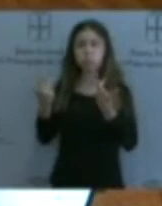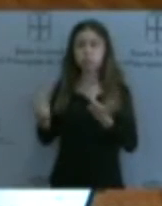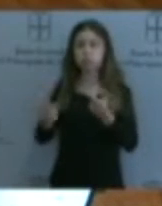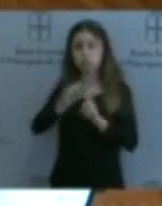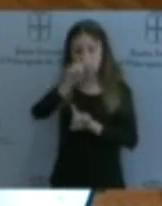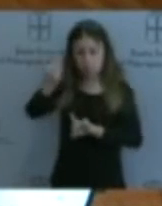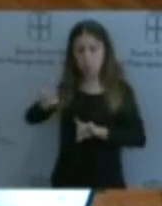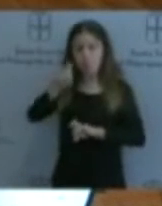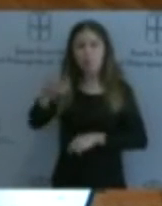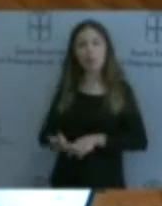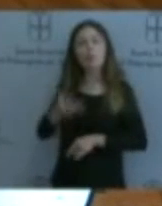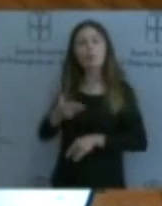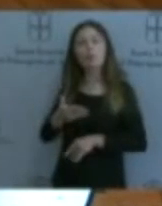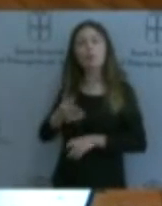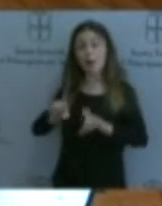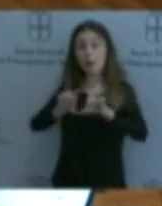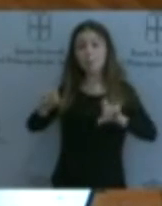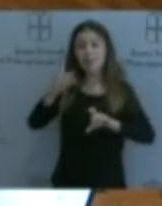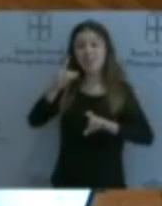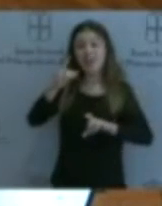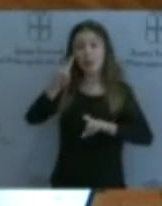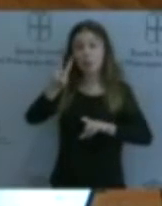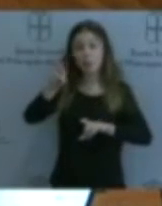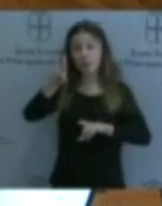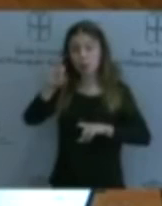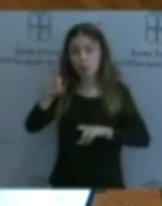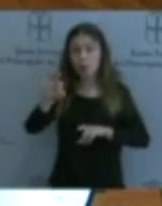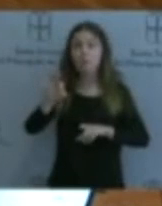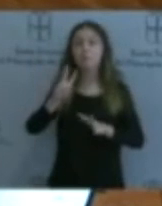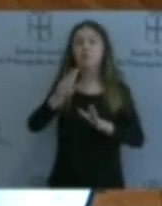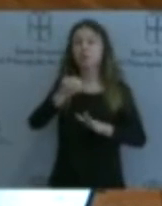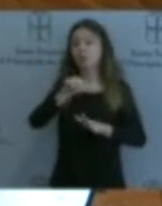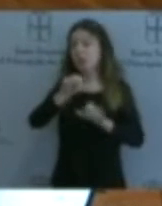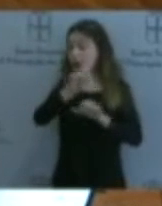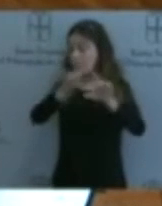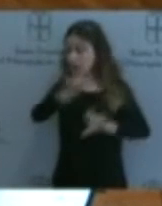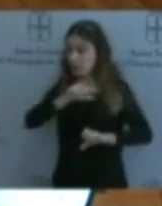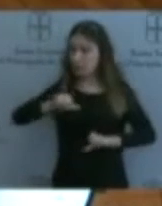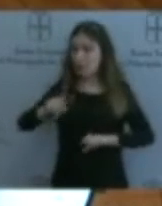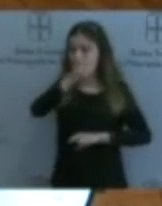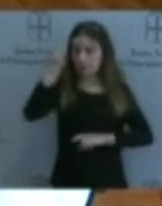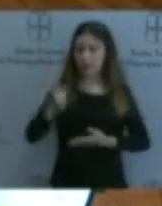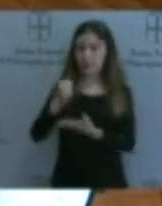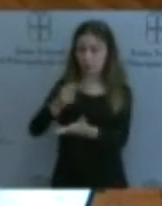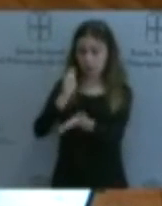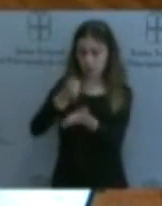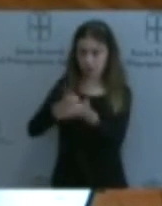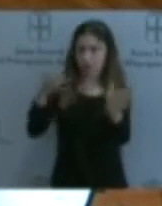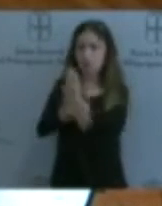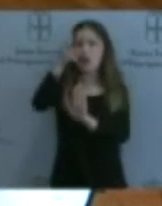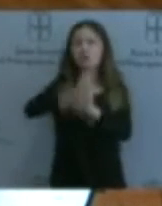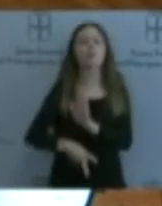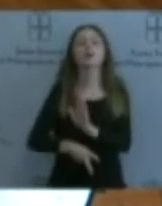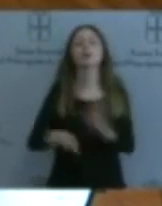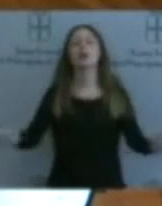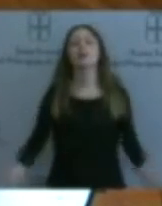es una empresa privada cotizada en la Bolsa de Madrid, por consiguiente se impone a atenerse a las normas del mercado y los controles de la Comisión Nacional del Mercado de